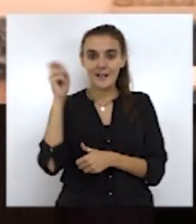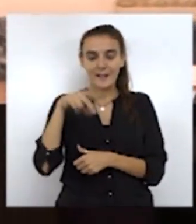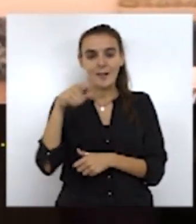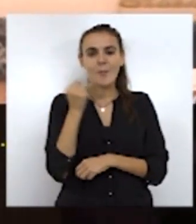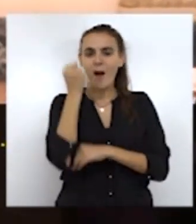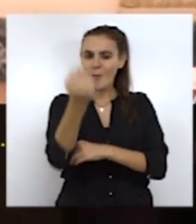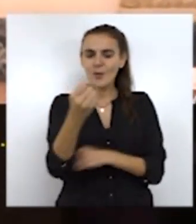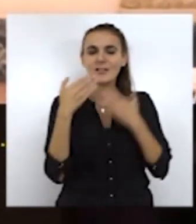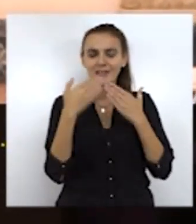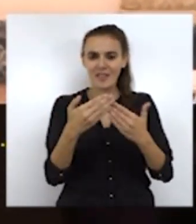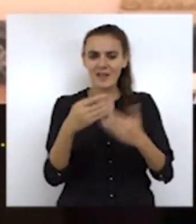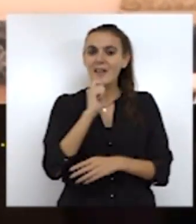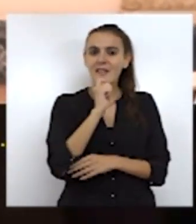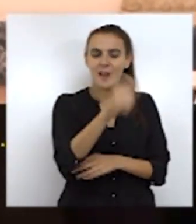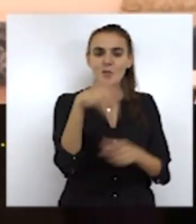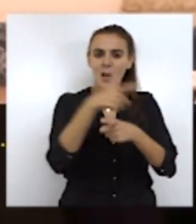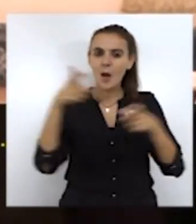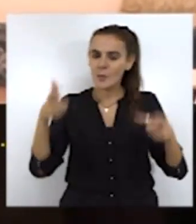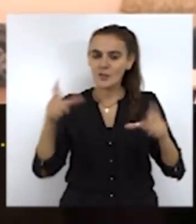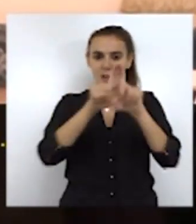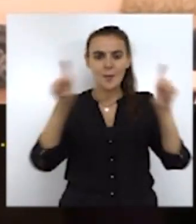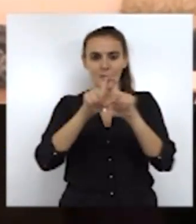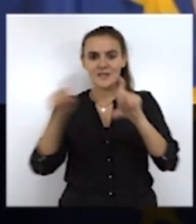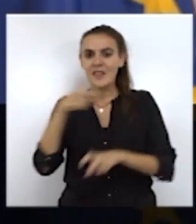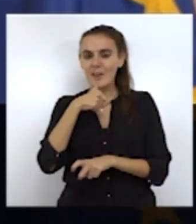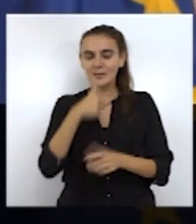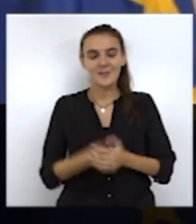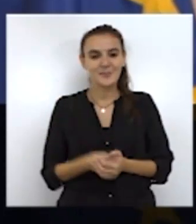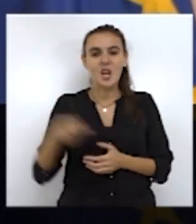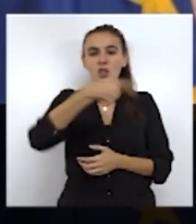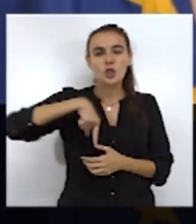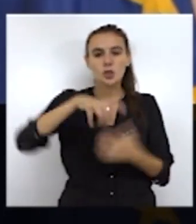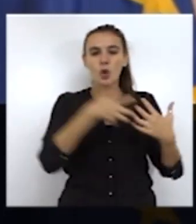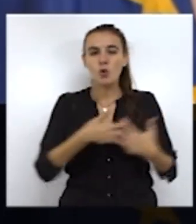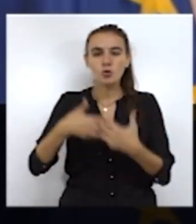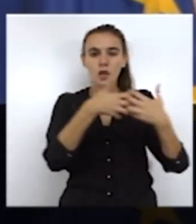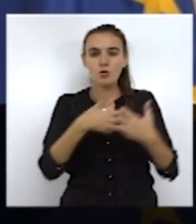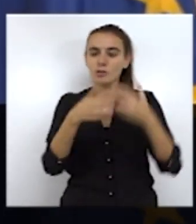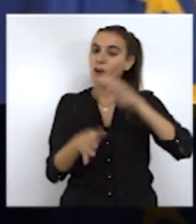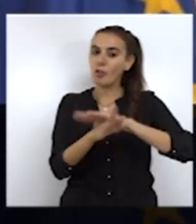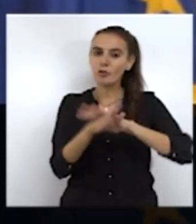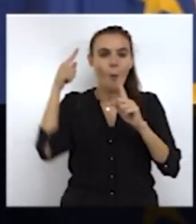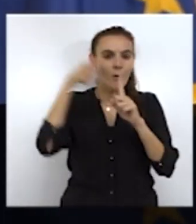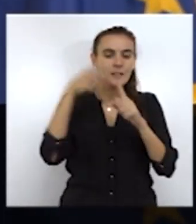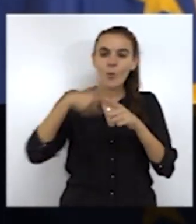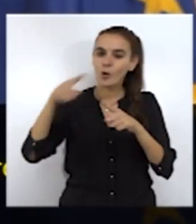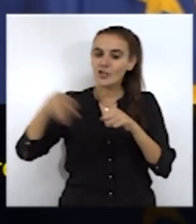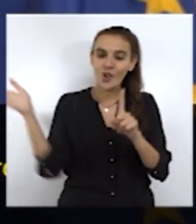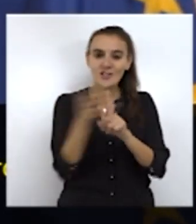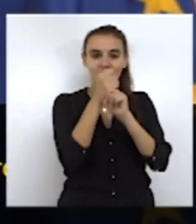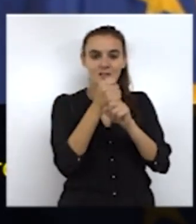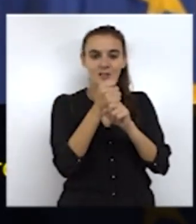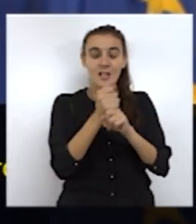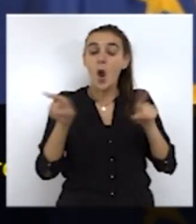apoyos recibidos e hizo un llamamiento al resucitir empresarial del centro. Tenemos que seguir luchando, luchando para conseguir más cosas,